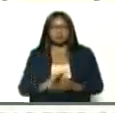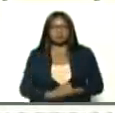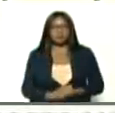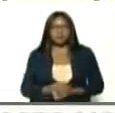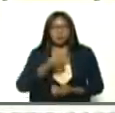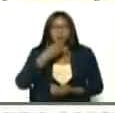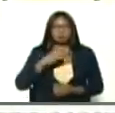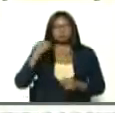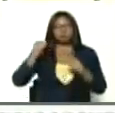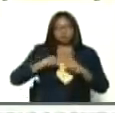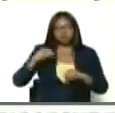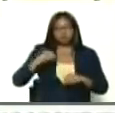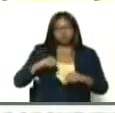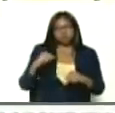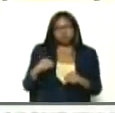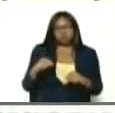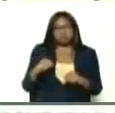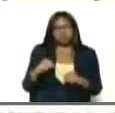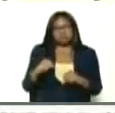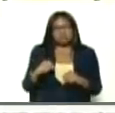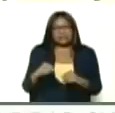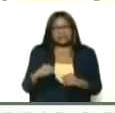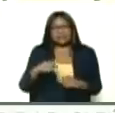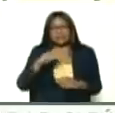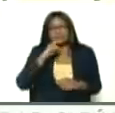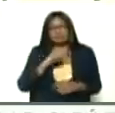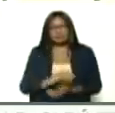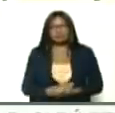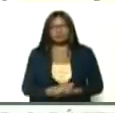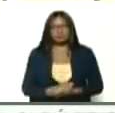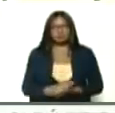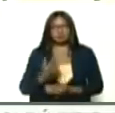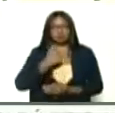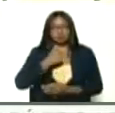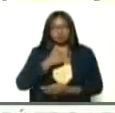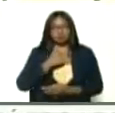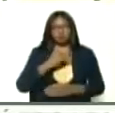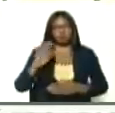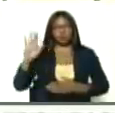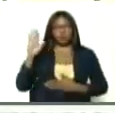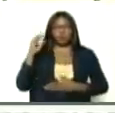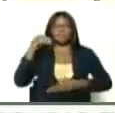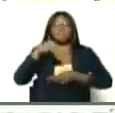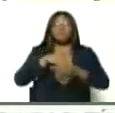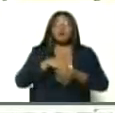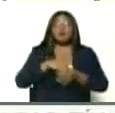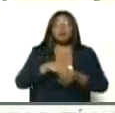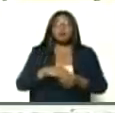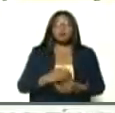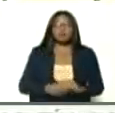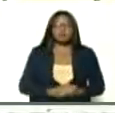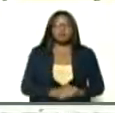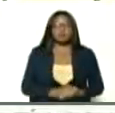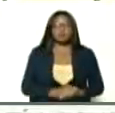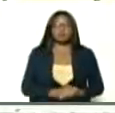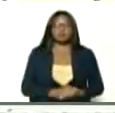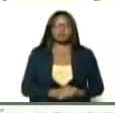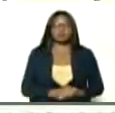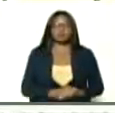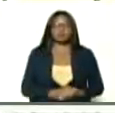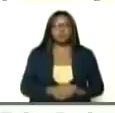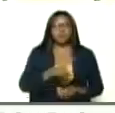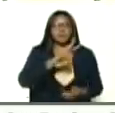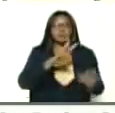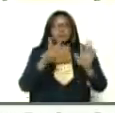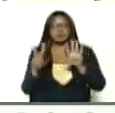afrontamos, yo había juramentado e instalado el 27